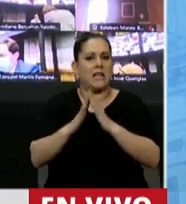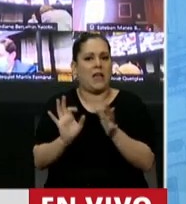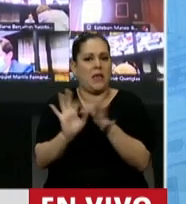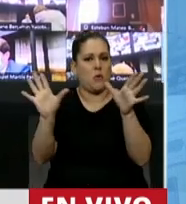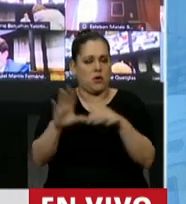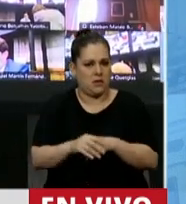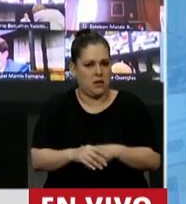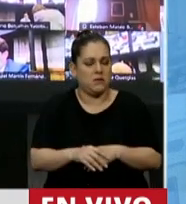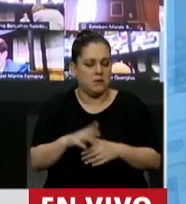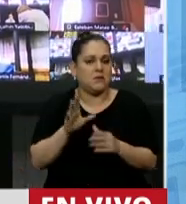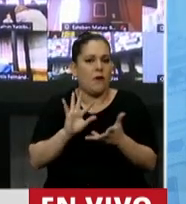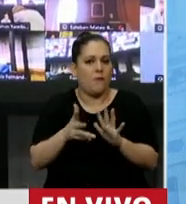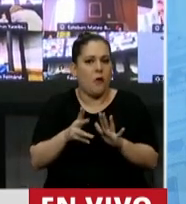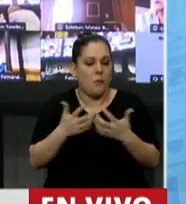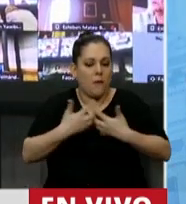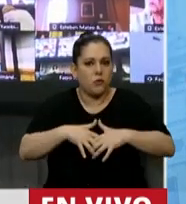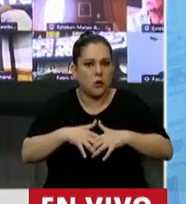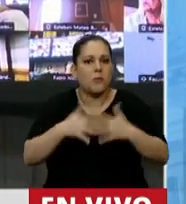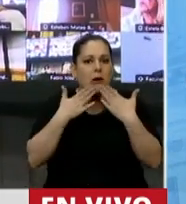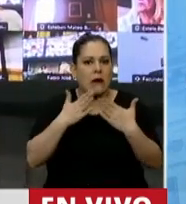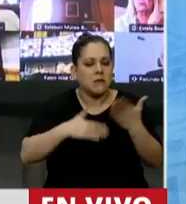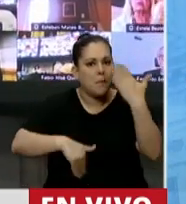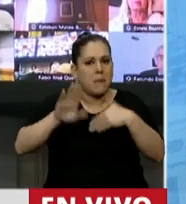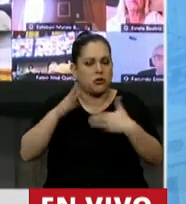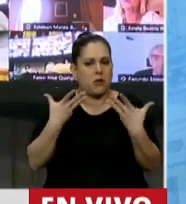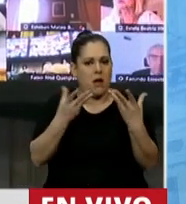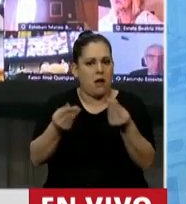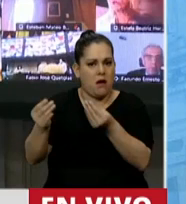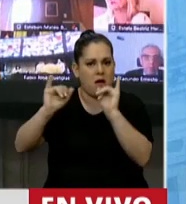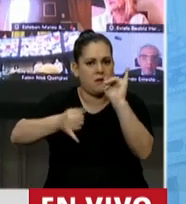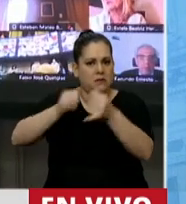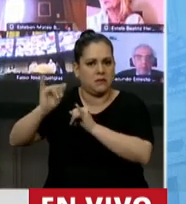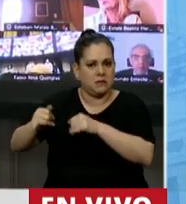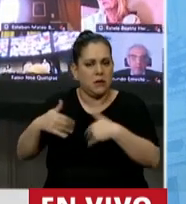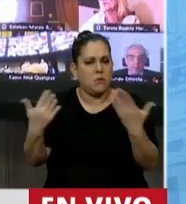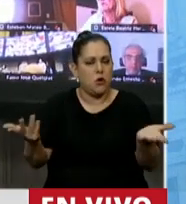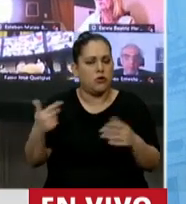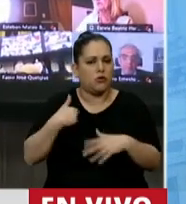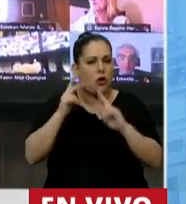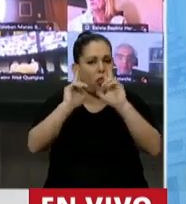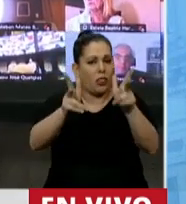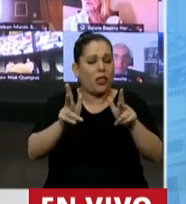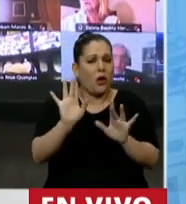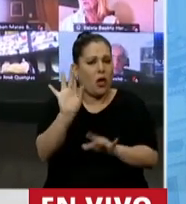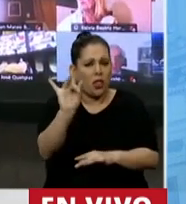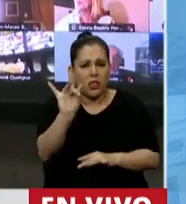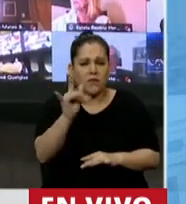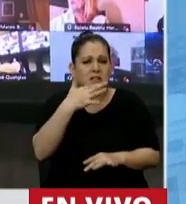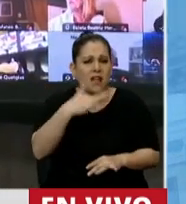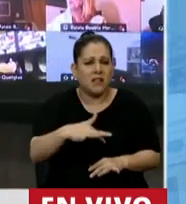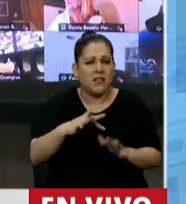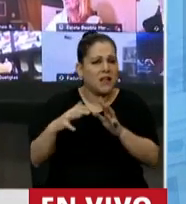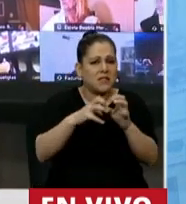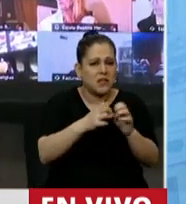conforme a las mayorías. Digo, Presidente, entonces, se hace muy difícil seguir la sesión.